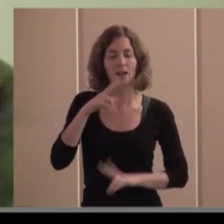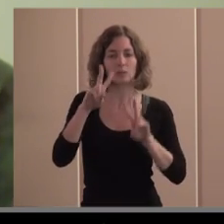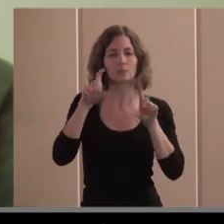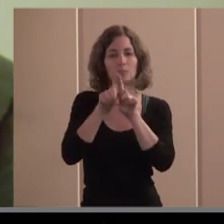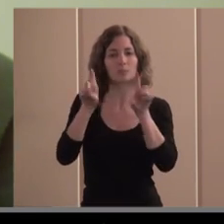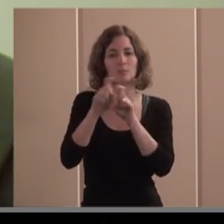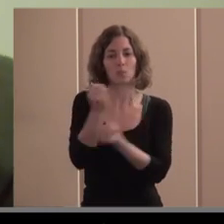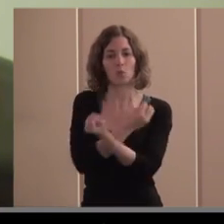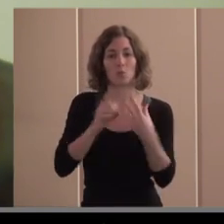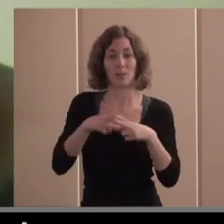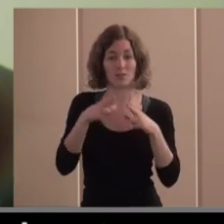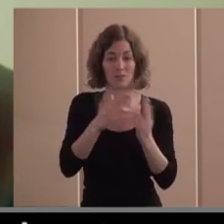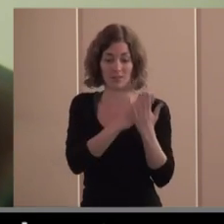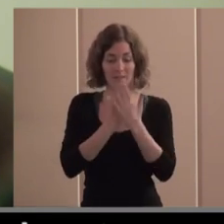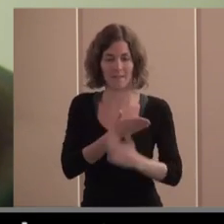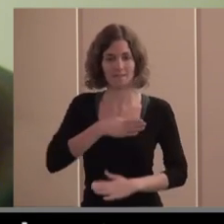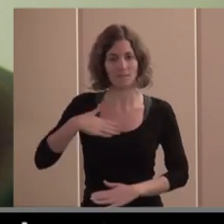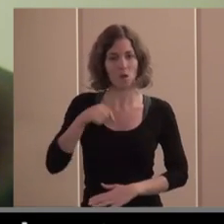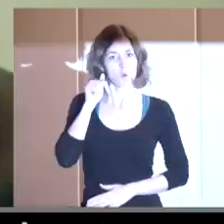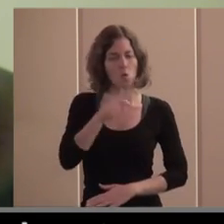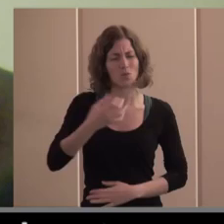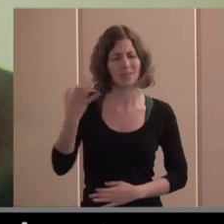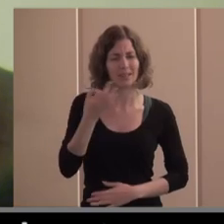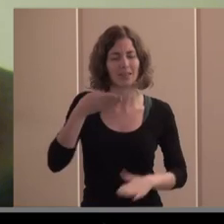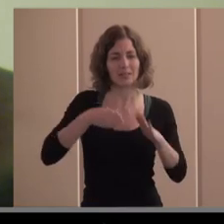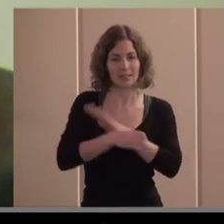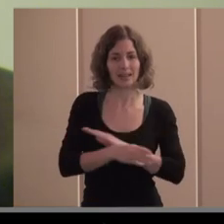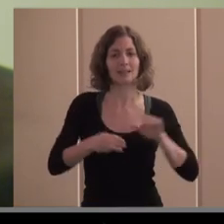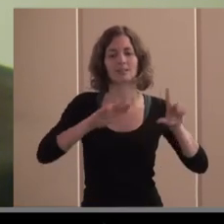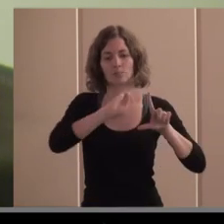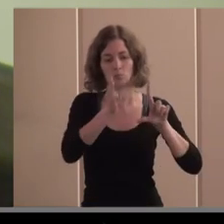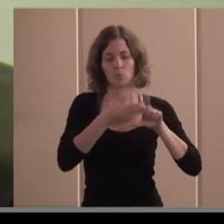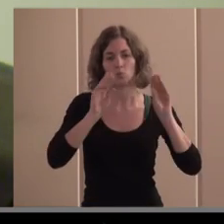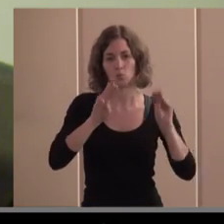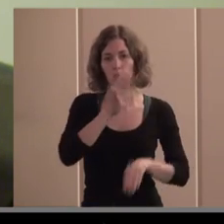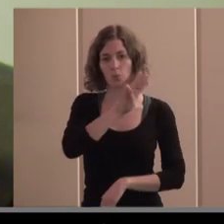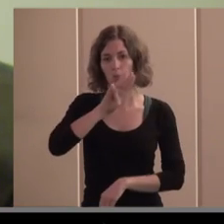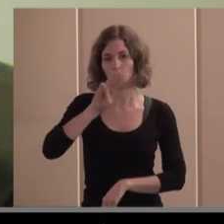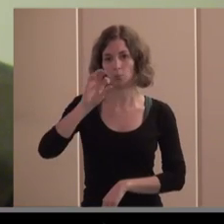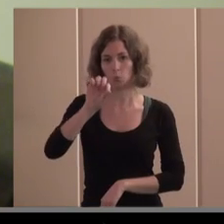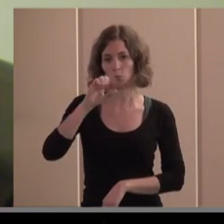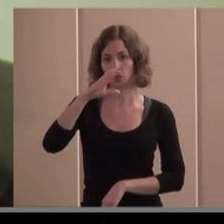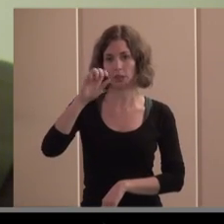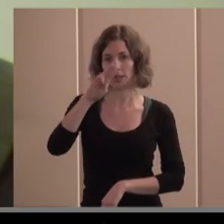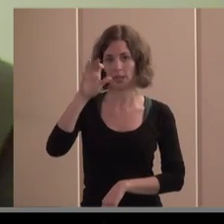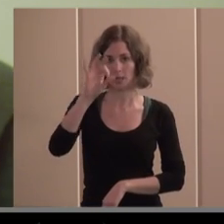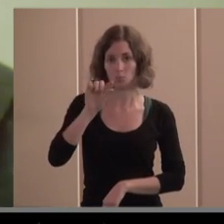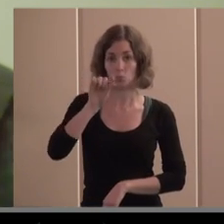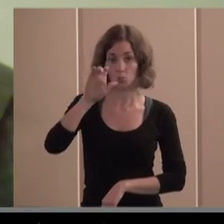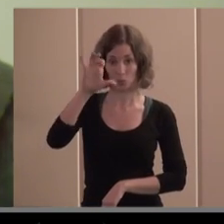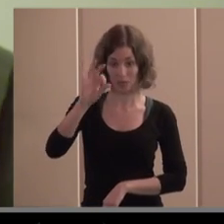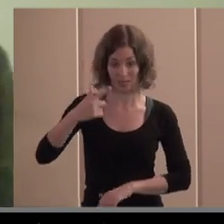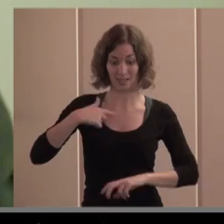de los puntos de entrada sin duda alguna es www.cpes.es y si queréis empezar por el principio barra